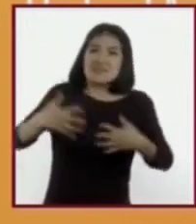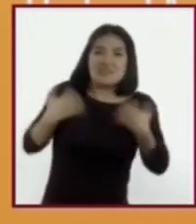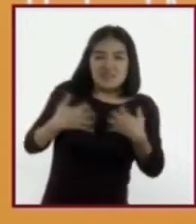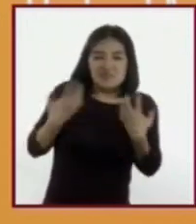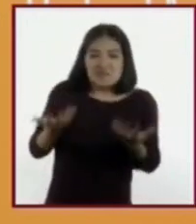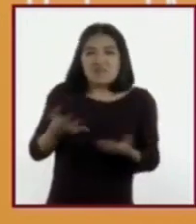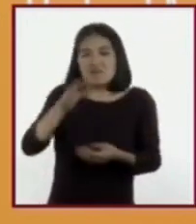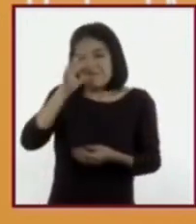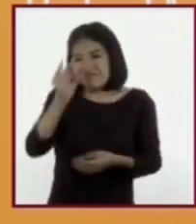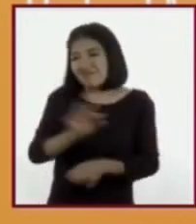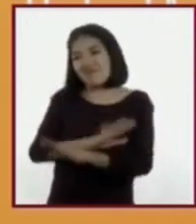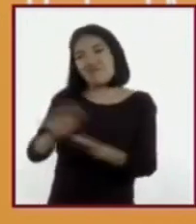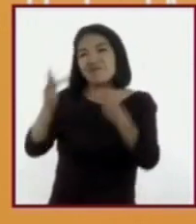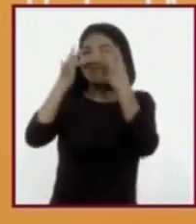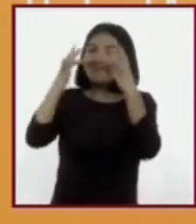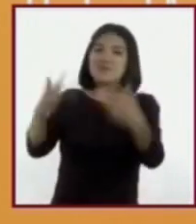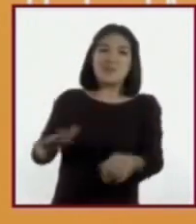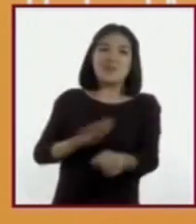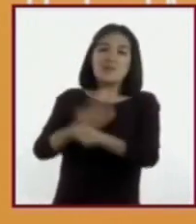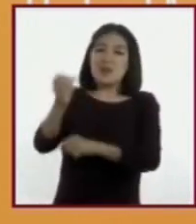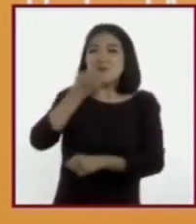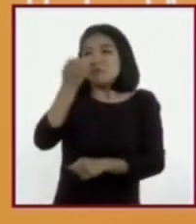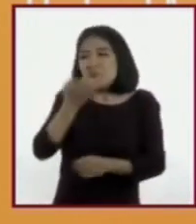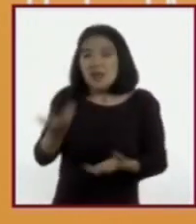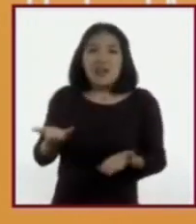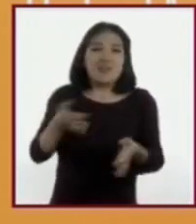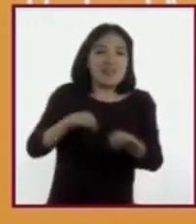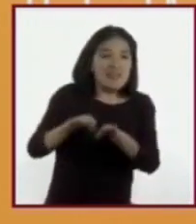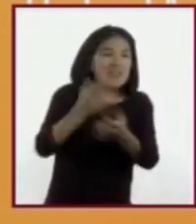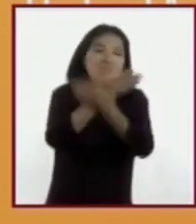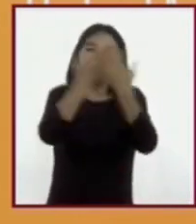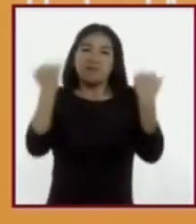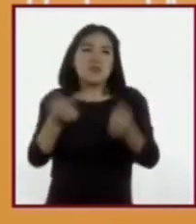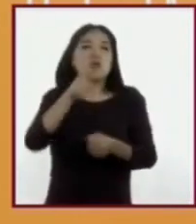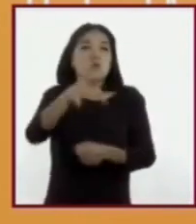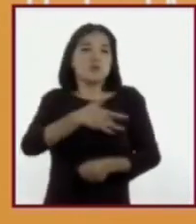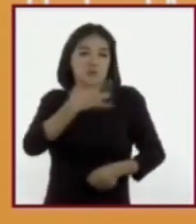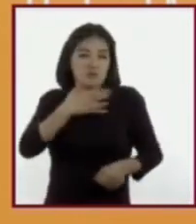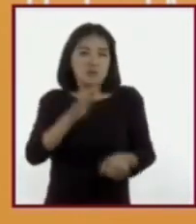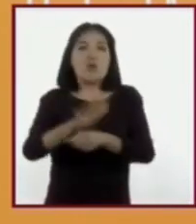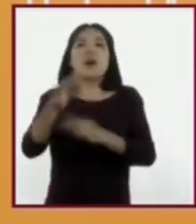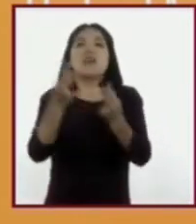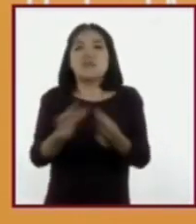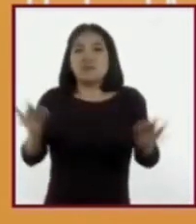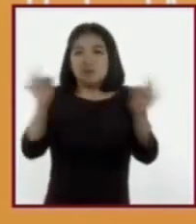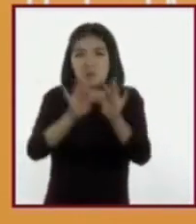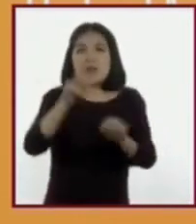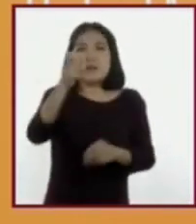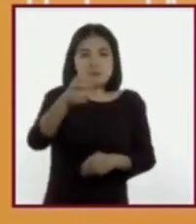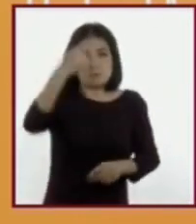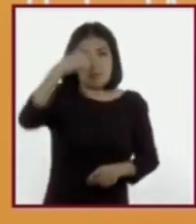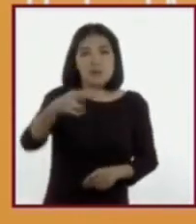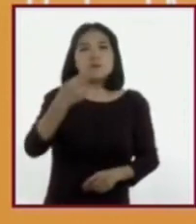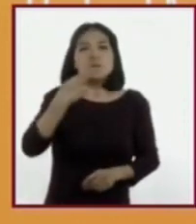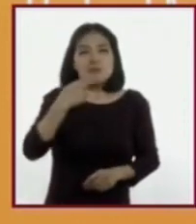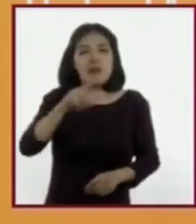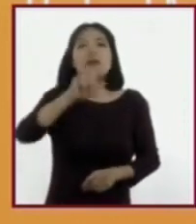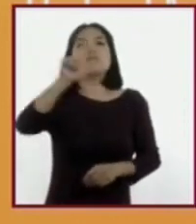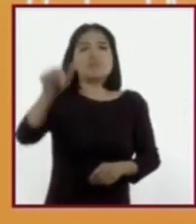renunciar? La respuesta que encuentre cada quien a estas preguntas son importantes. Son las que les van a ayudar a